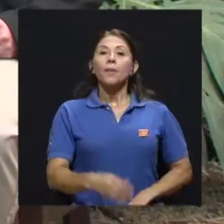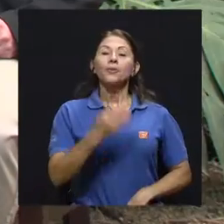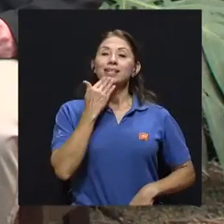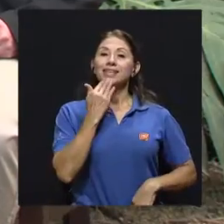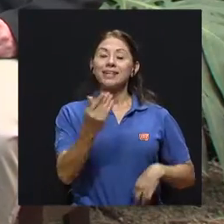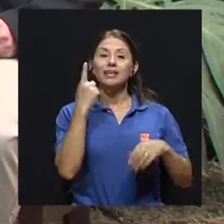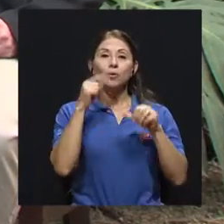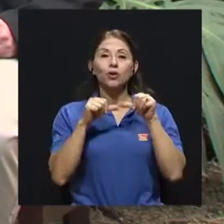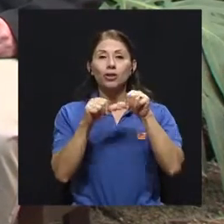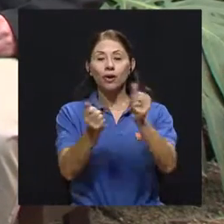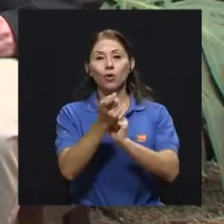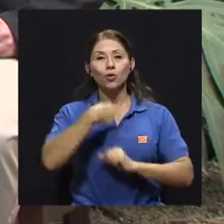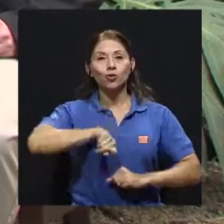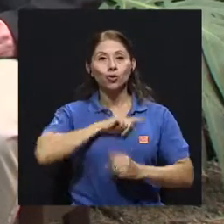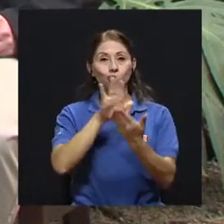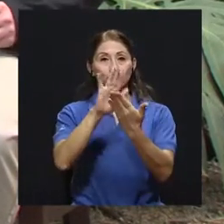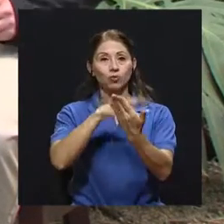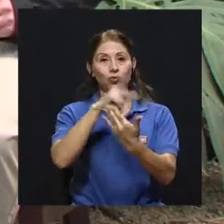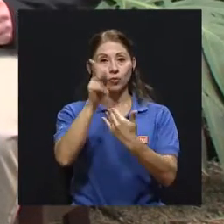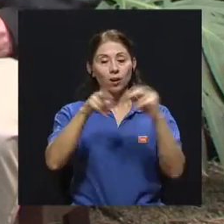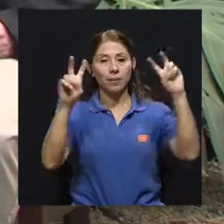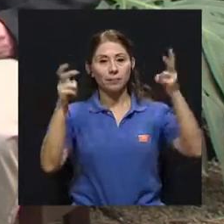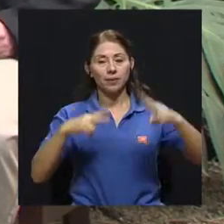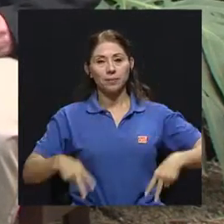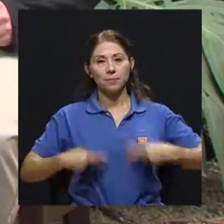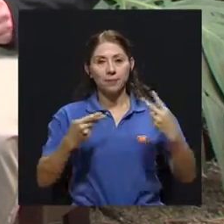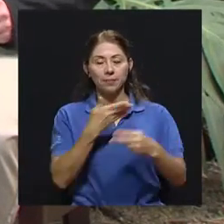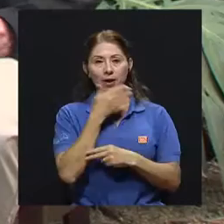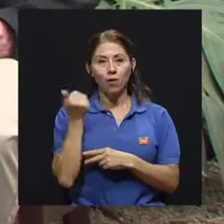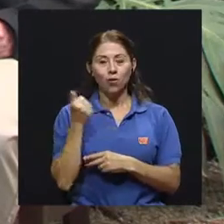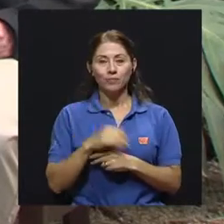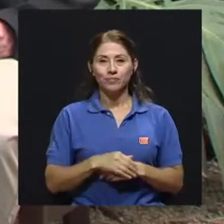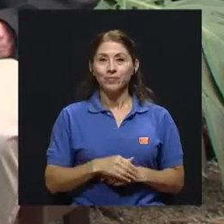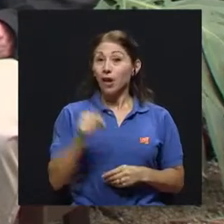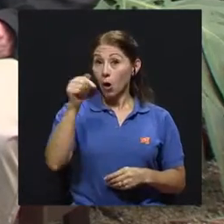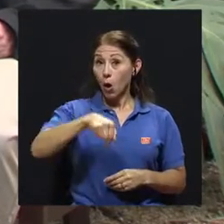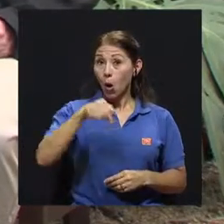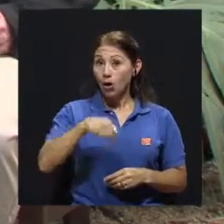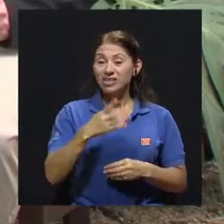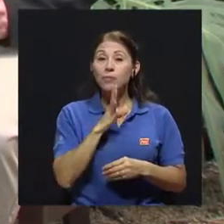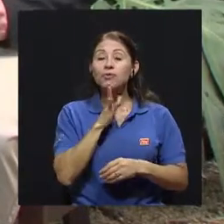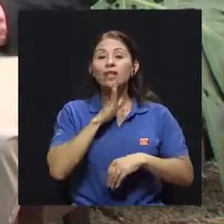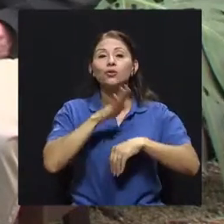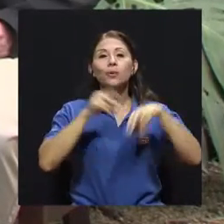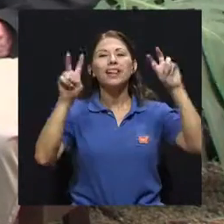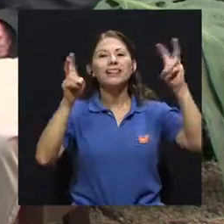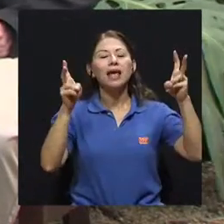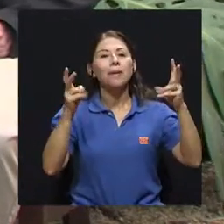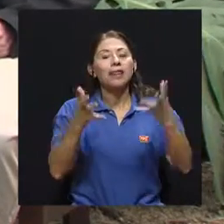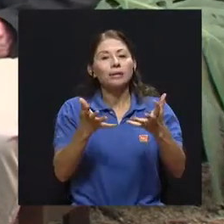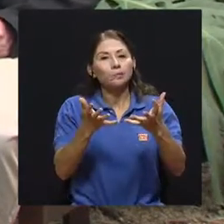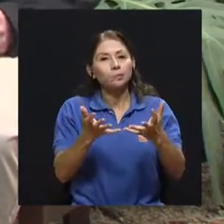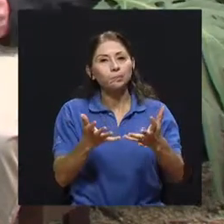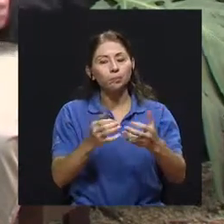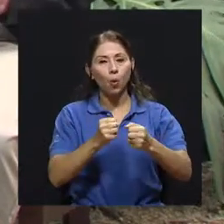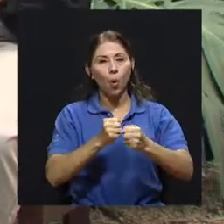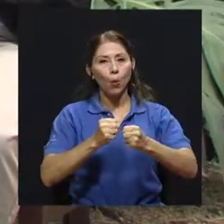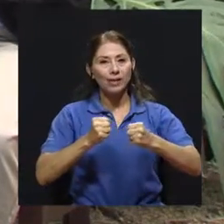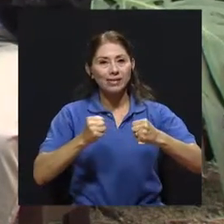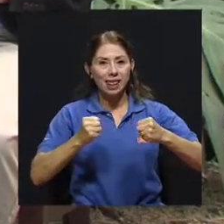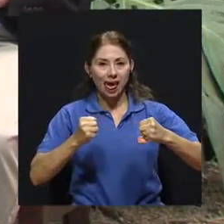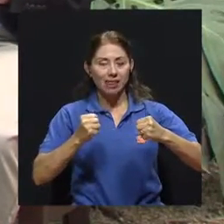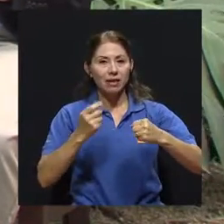Muchas gracias por continuar con nosotros en su revista Vivir Mejor. El día de hoy tomamos el tema de la obesidad